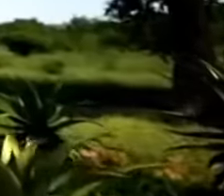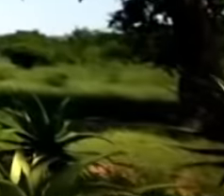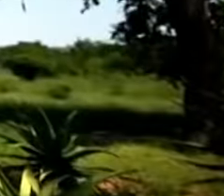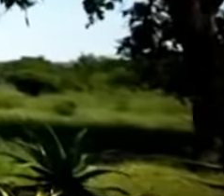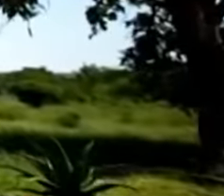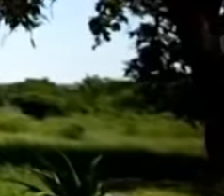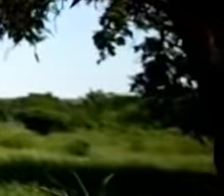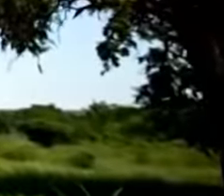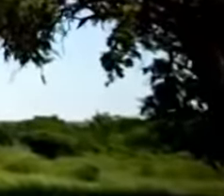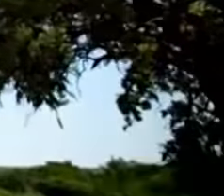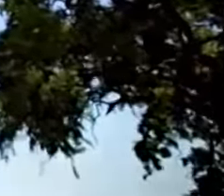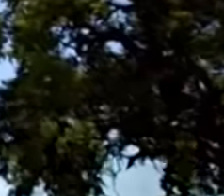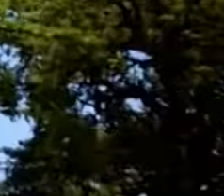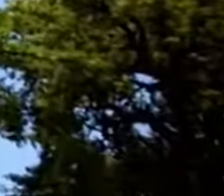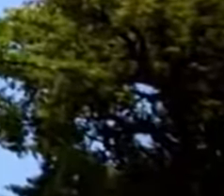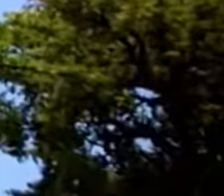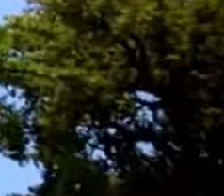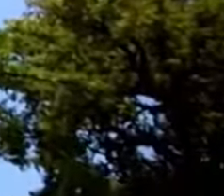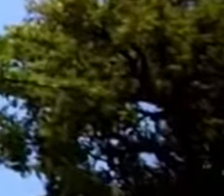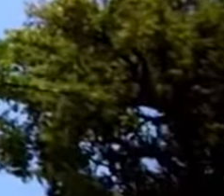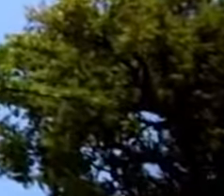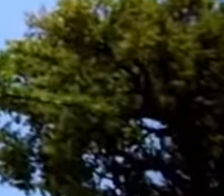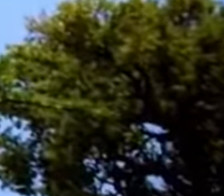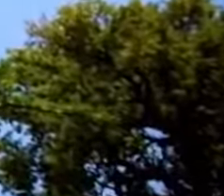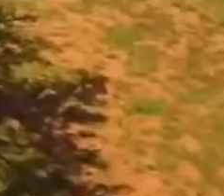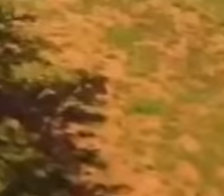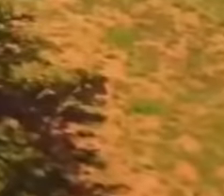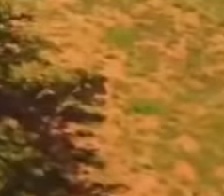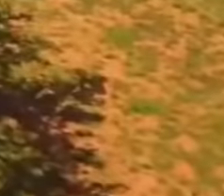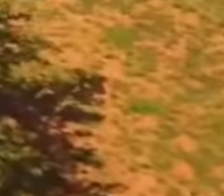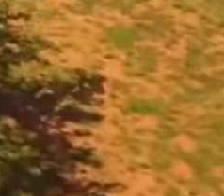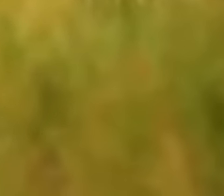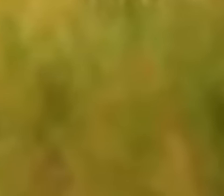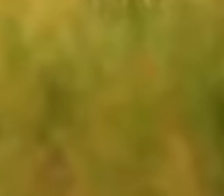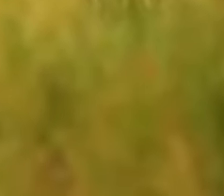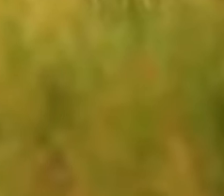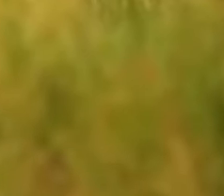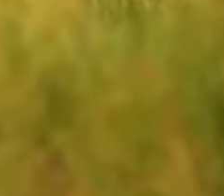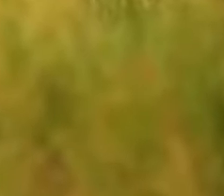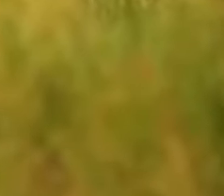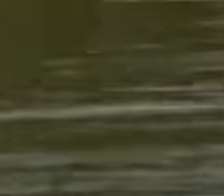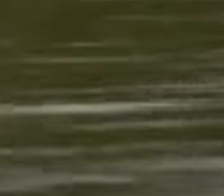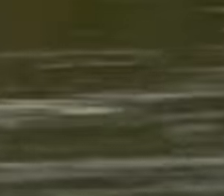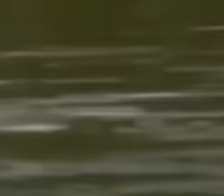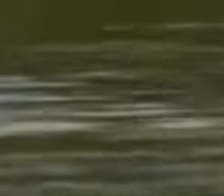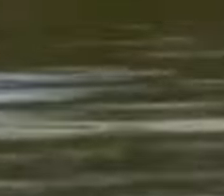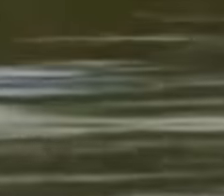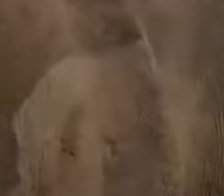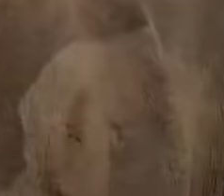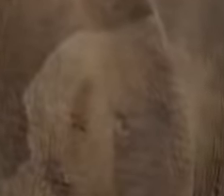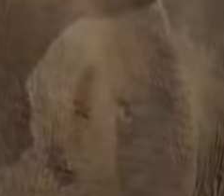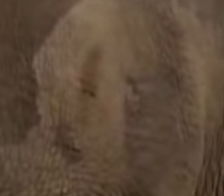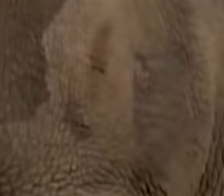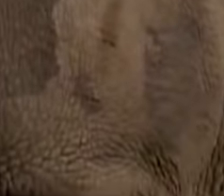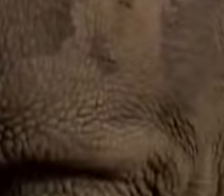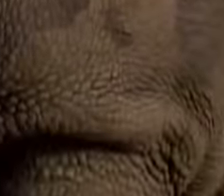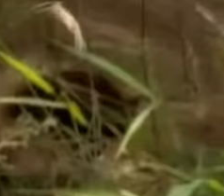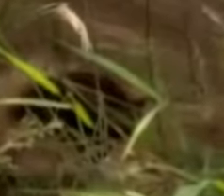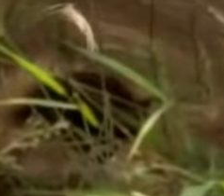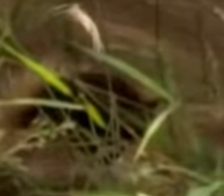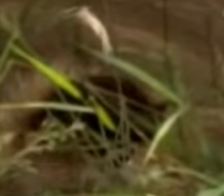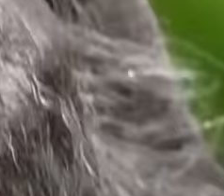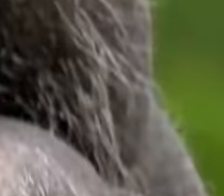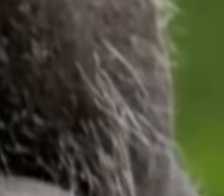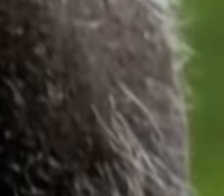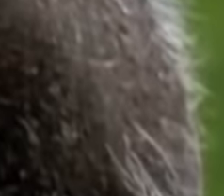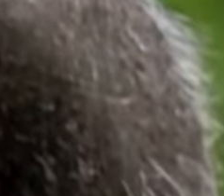El Baobad. Es un verdadero símbolo africano. No te pierdas los episodios de Símbolos vivos del planeta.